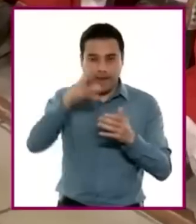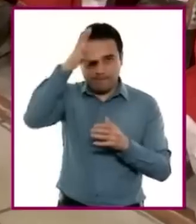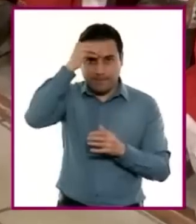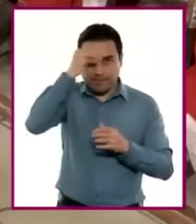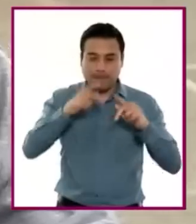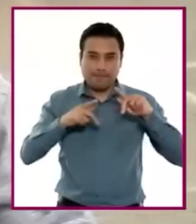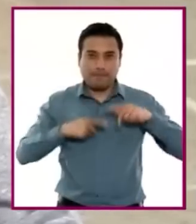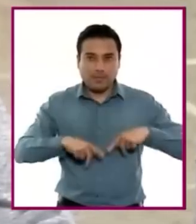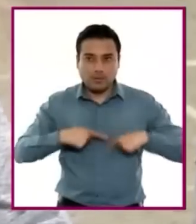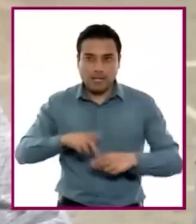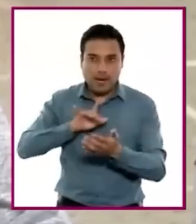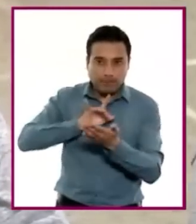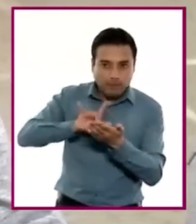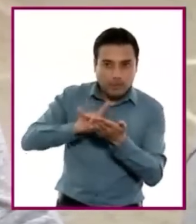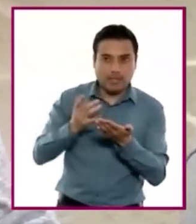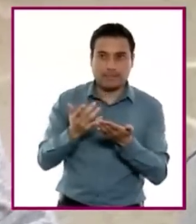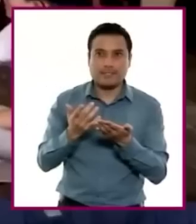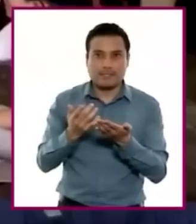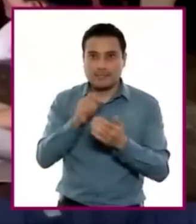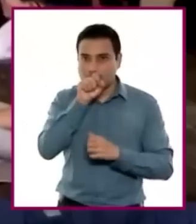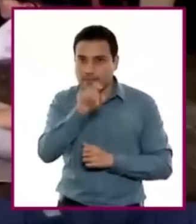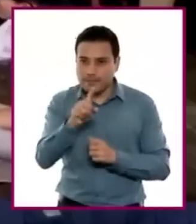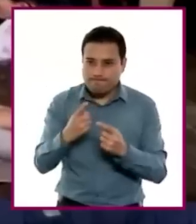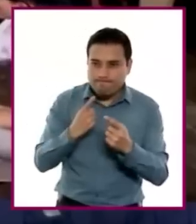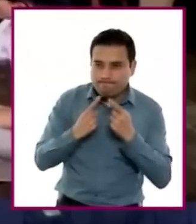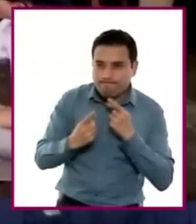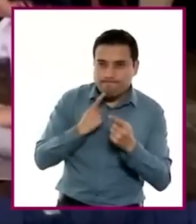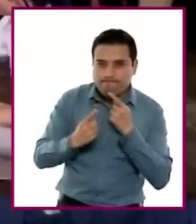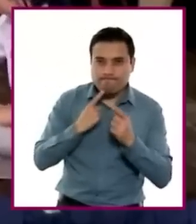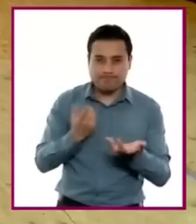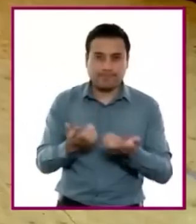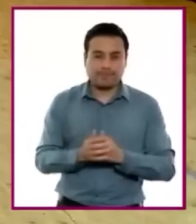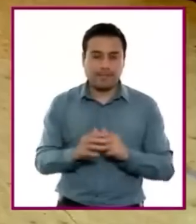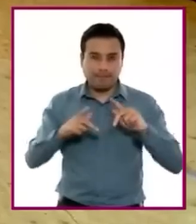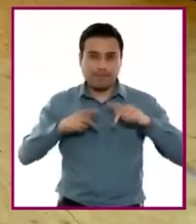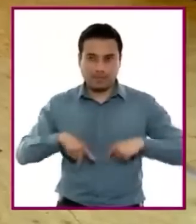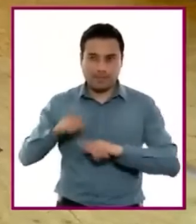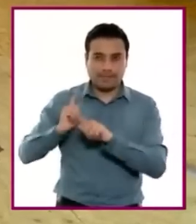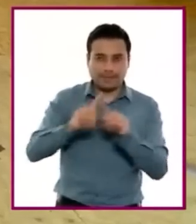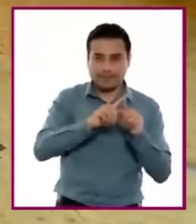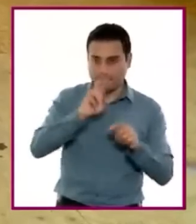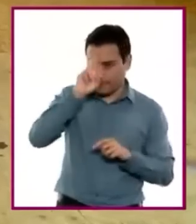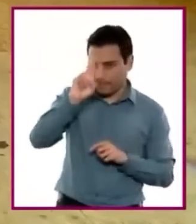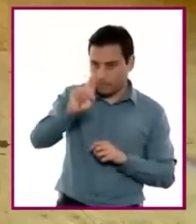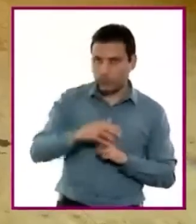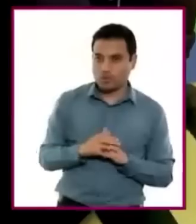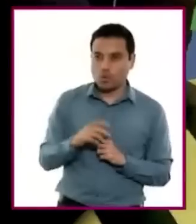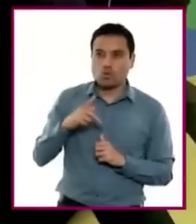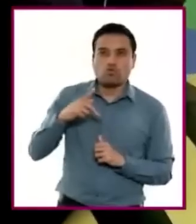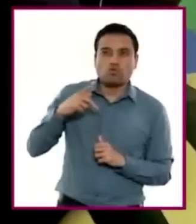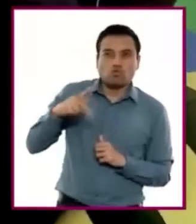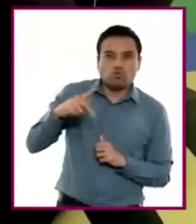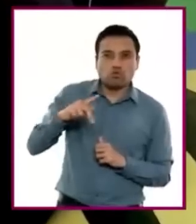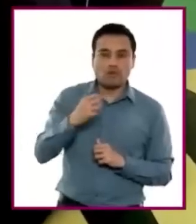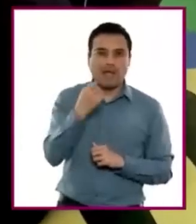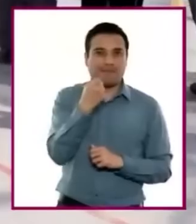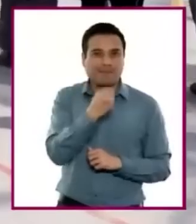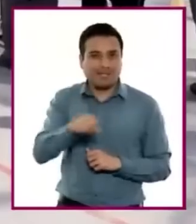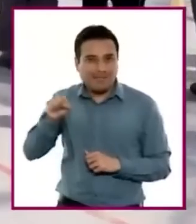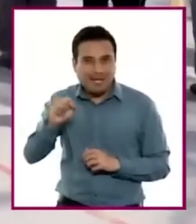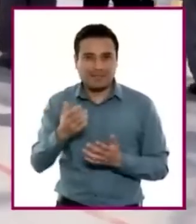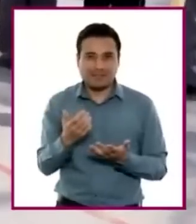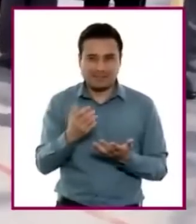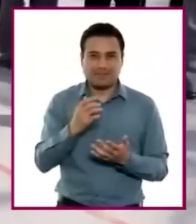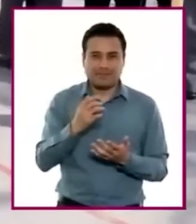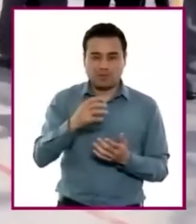para valorar la diversidad. Con el fin de que exploren sus propias capacidades, comprendan, reflexionen e